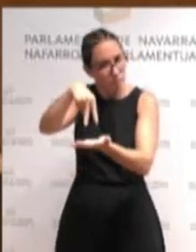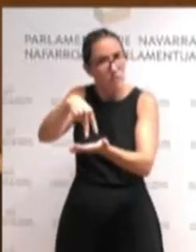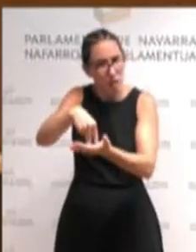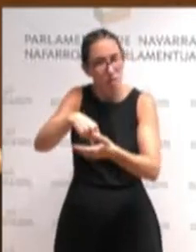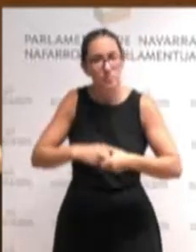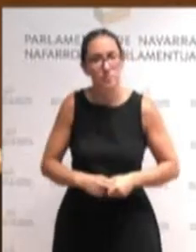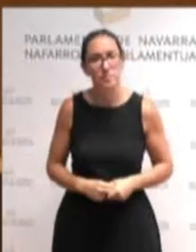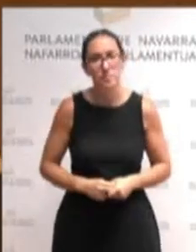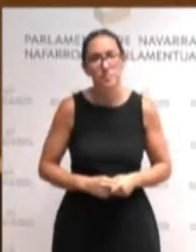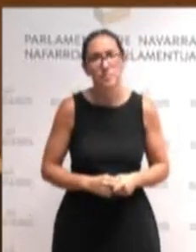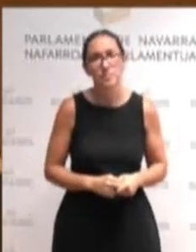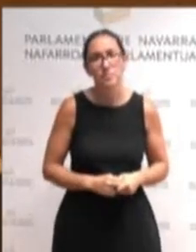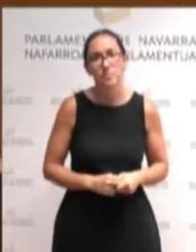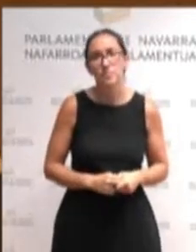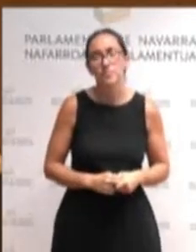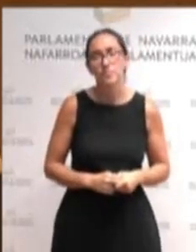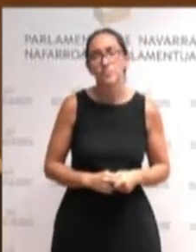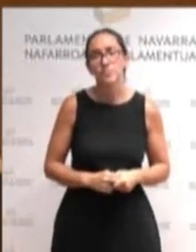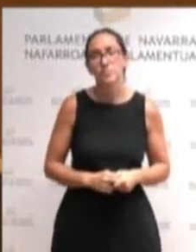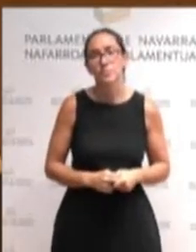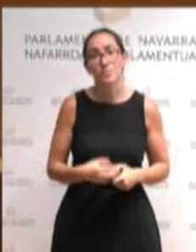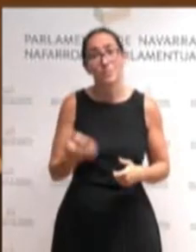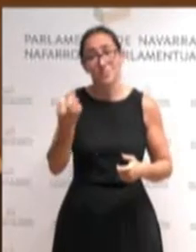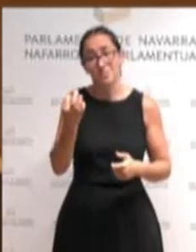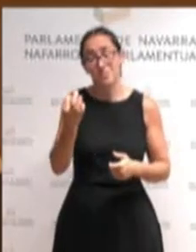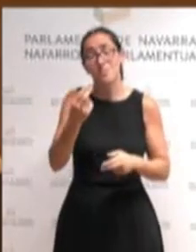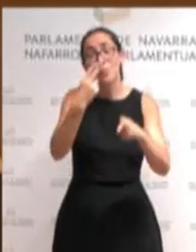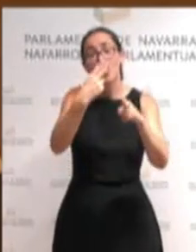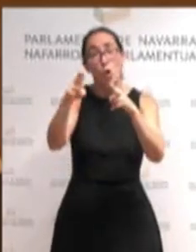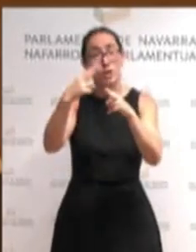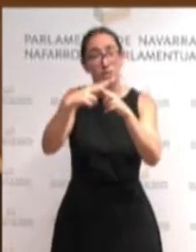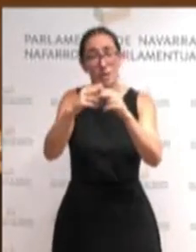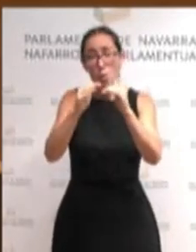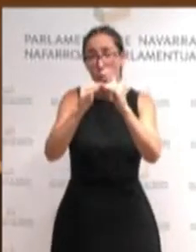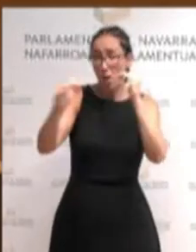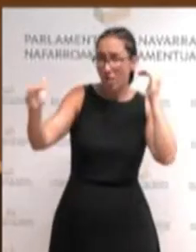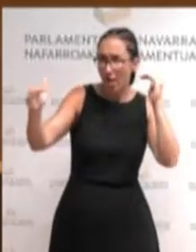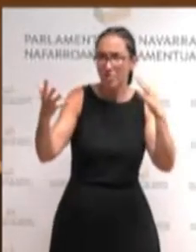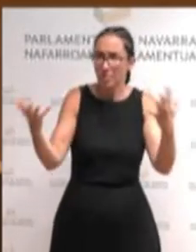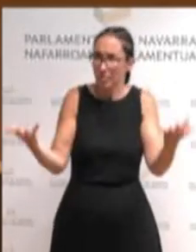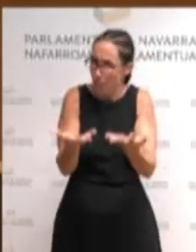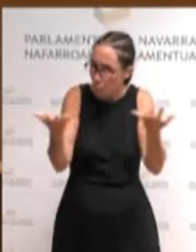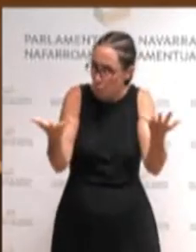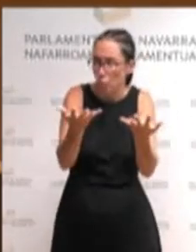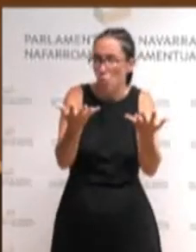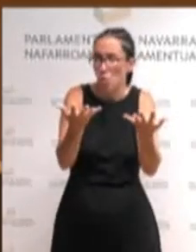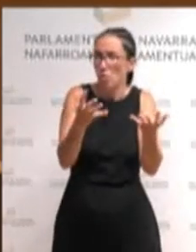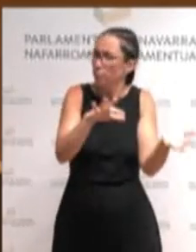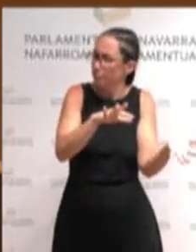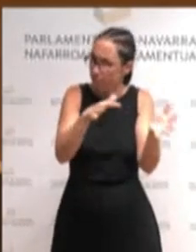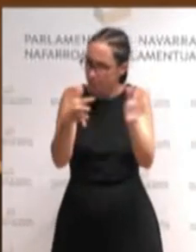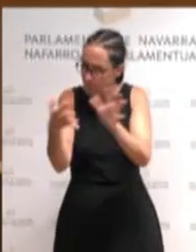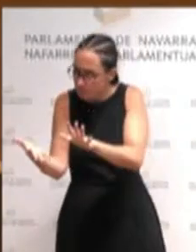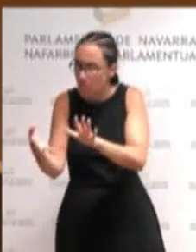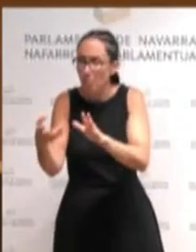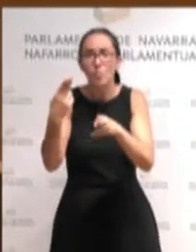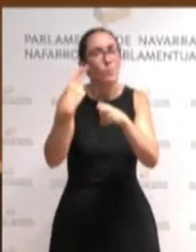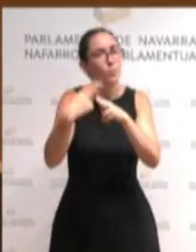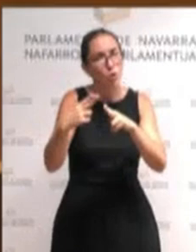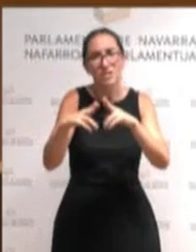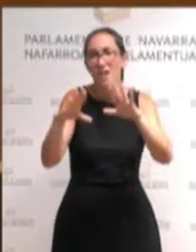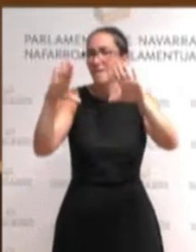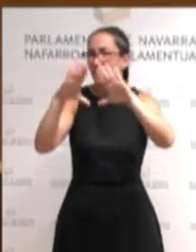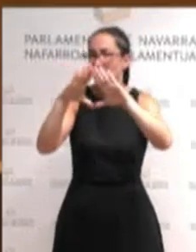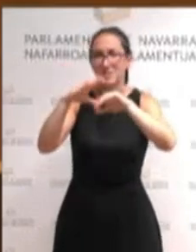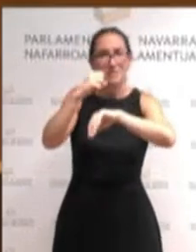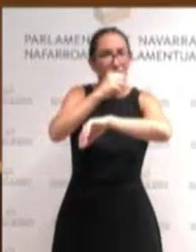necesario dar un impulso decidido a las políticas de igualdad y transformarlas en políticas feministas transversales el